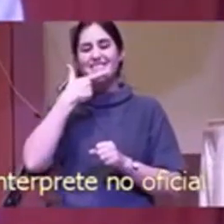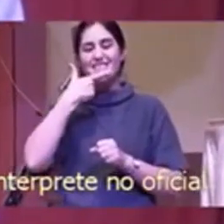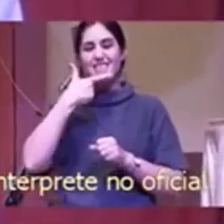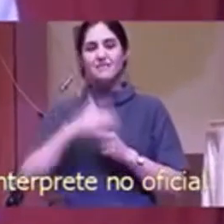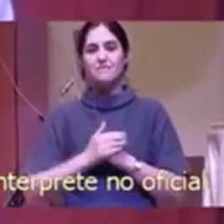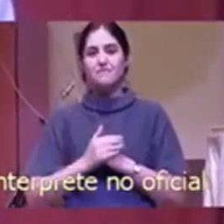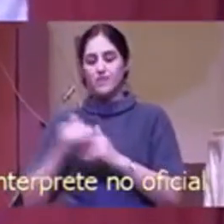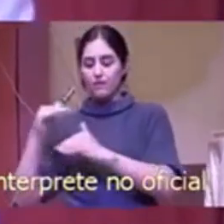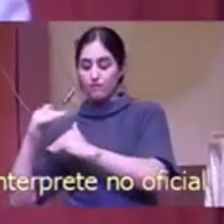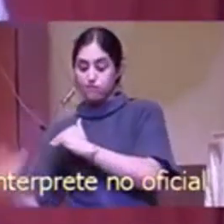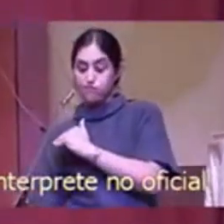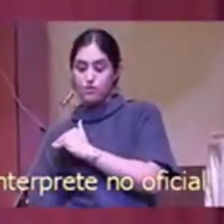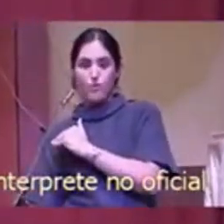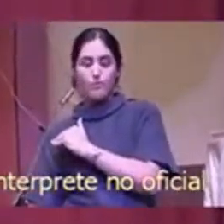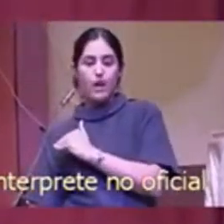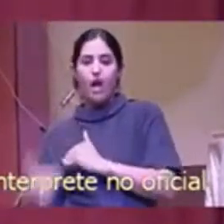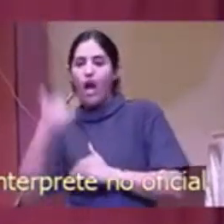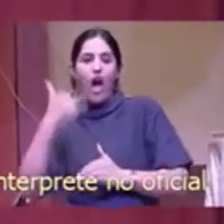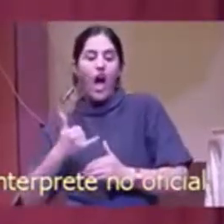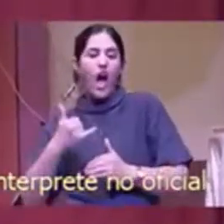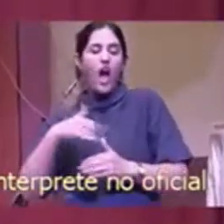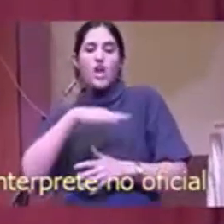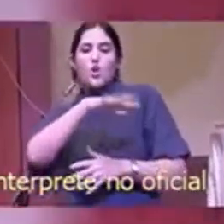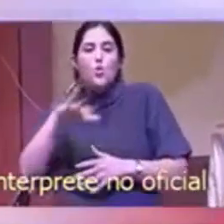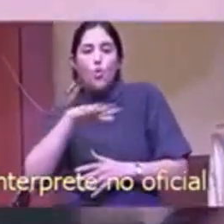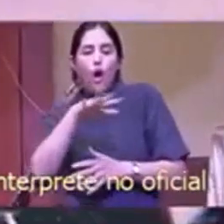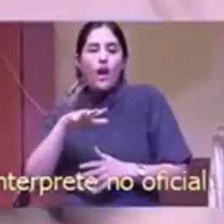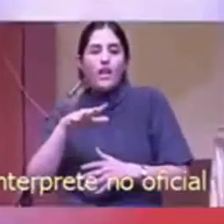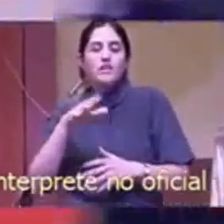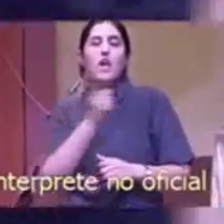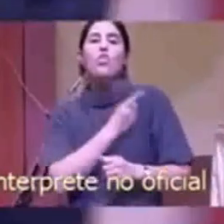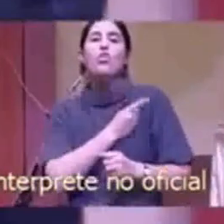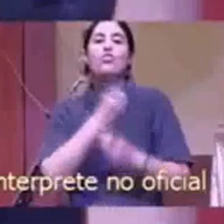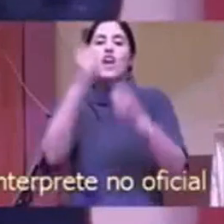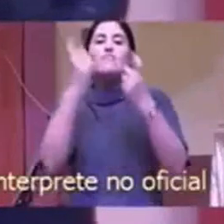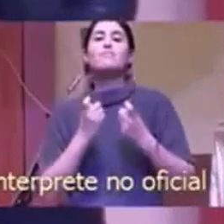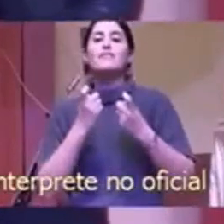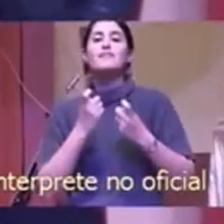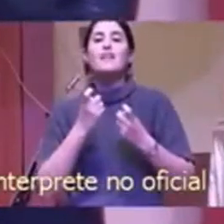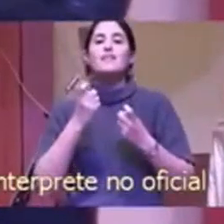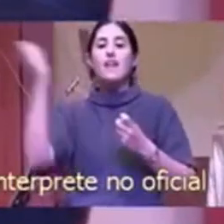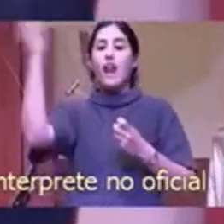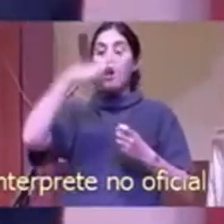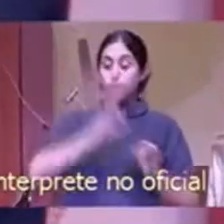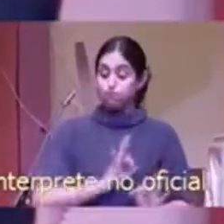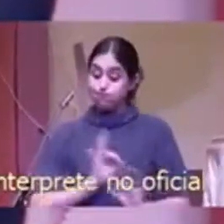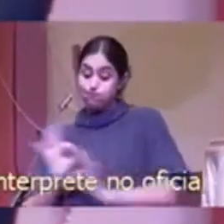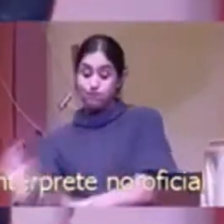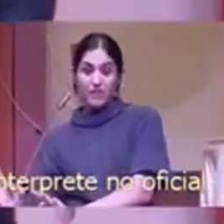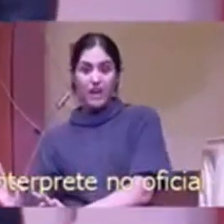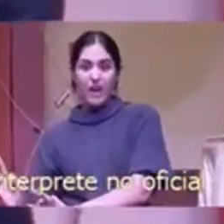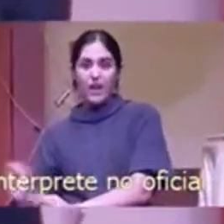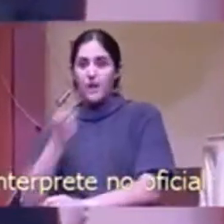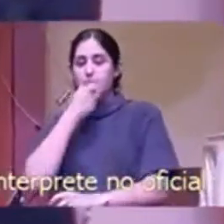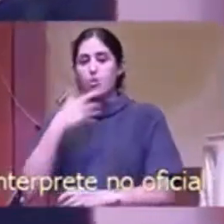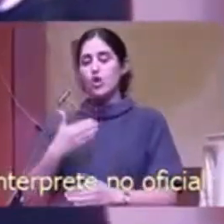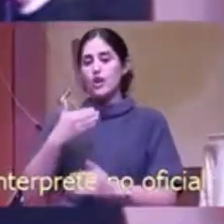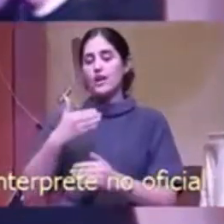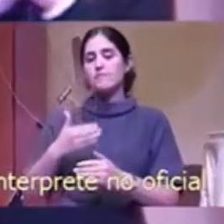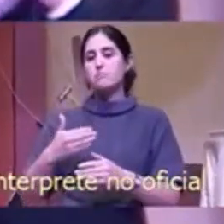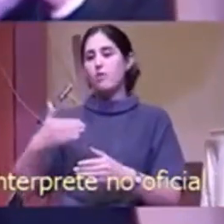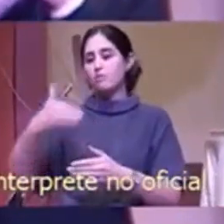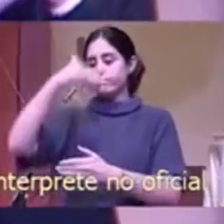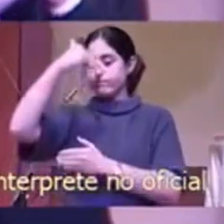Hay lugares donde la luz todavía tiene que brillar. Hay sombras detrás del parlante.